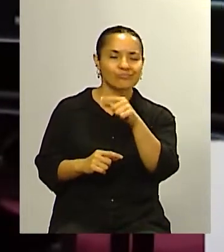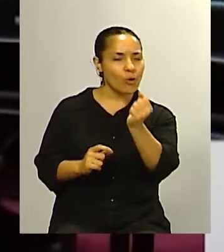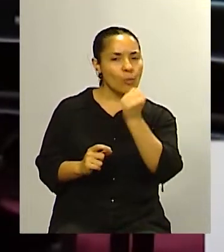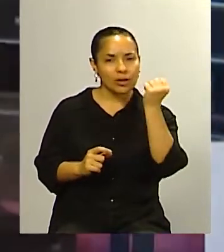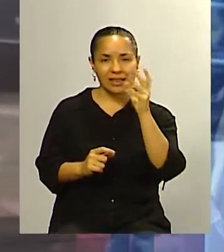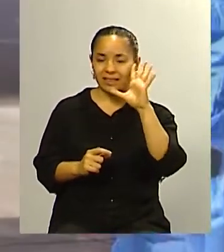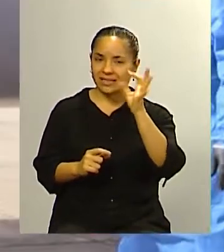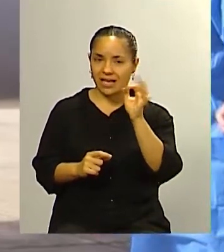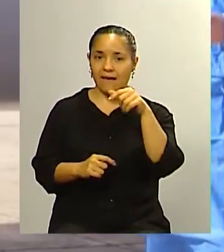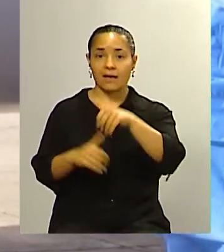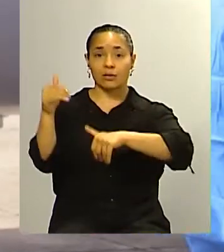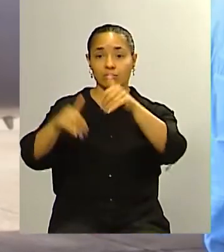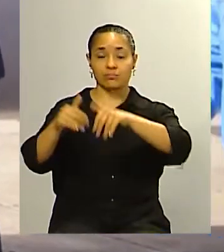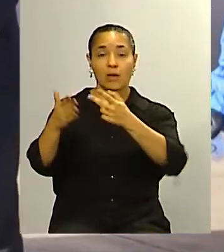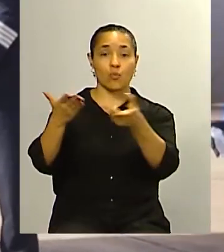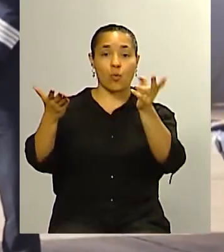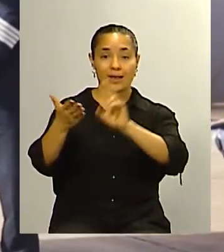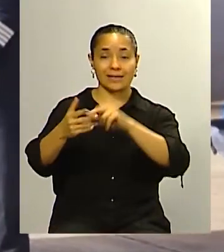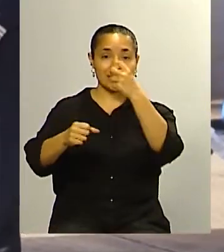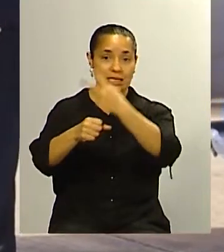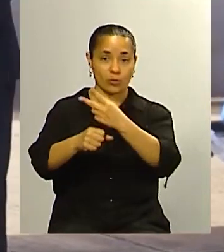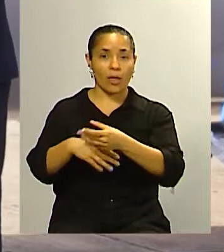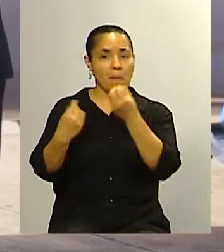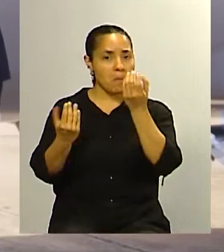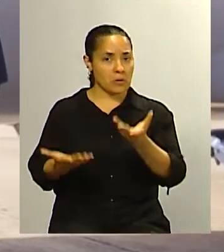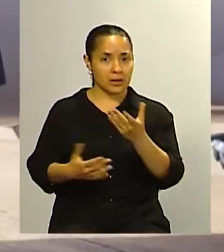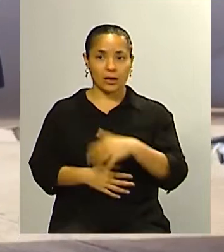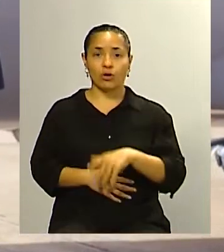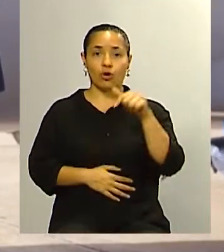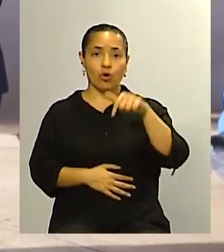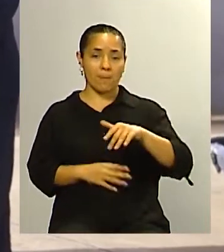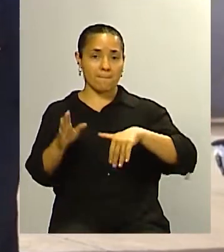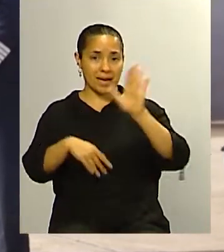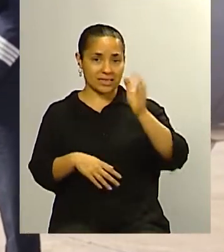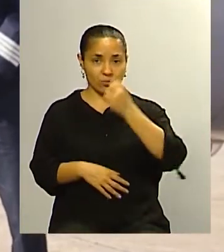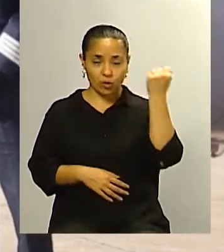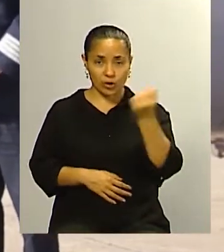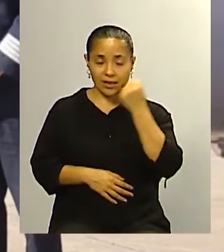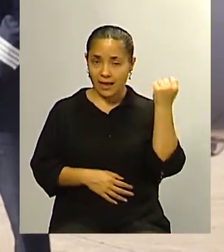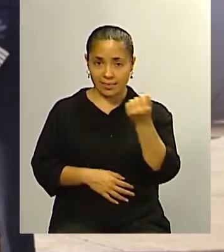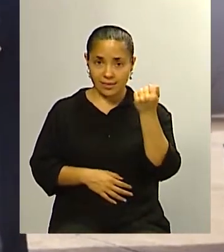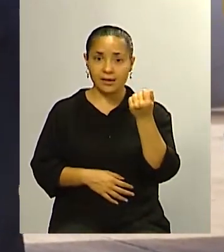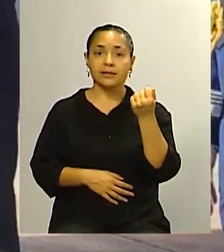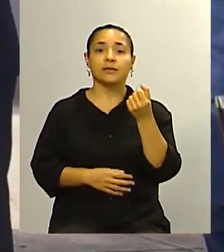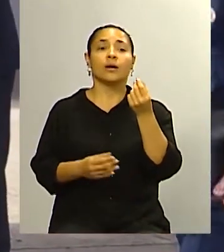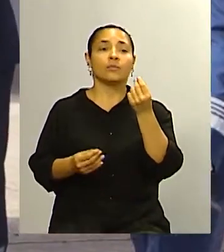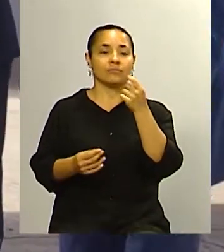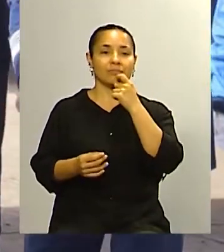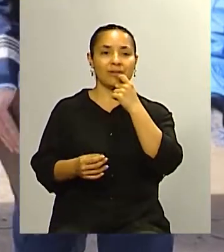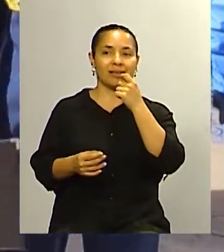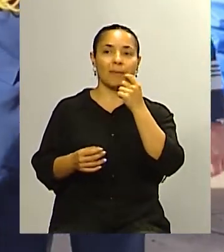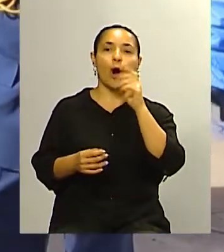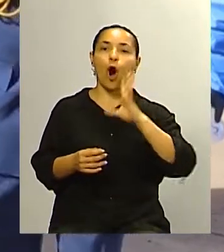argentina en términos de segunda vuelta ¿por qué? porque hoy es mucho más relevante y mucho más importante que evaluar la imagen